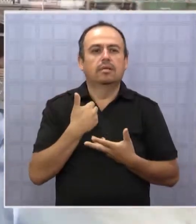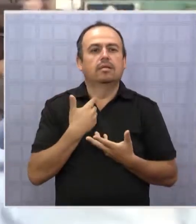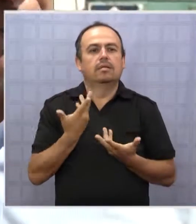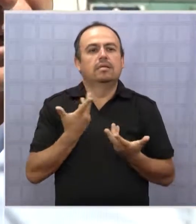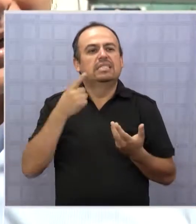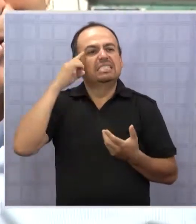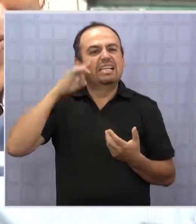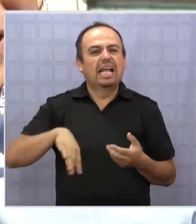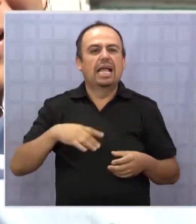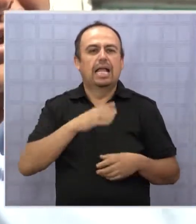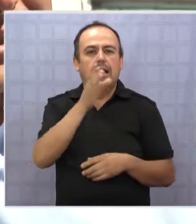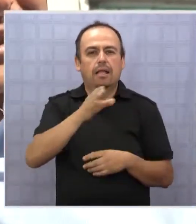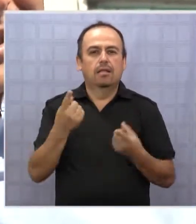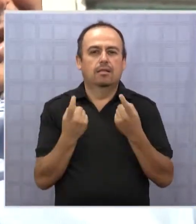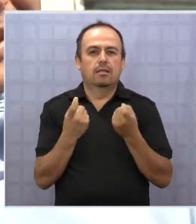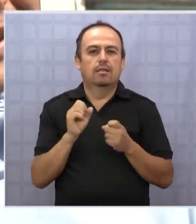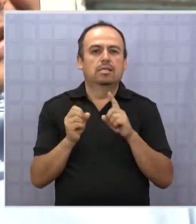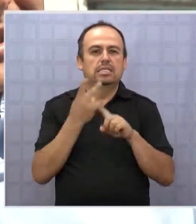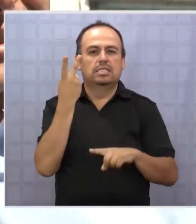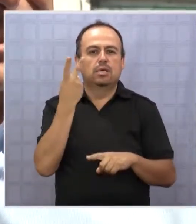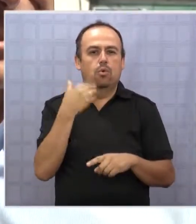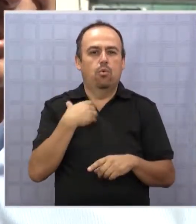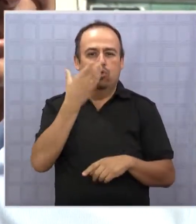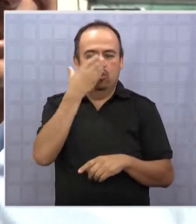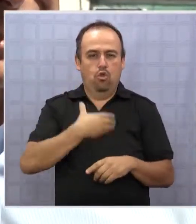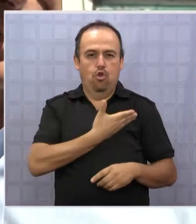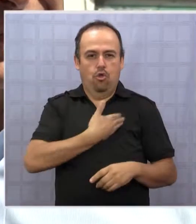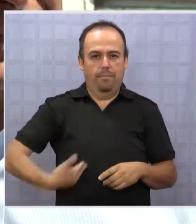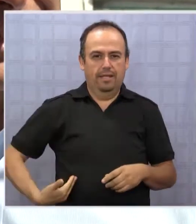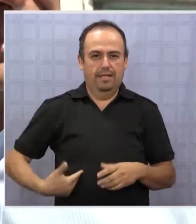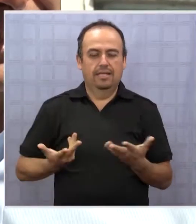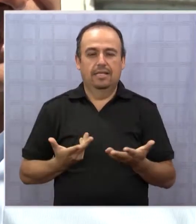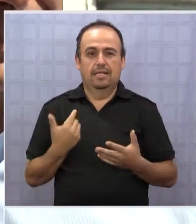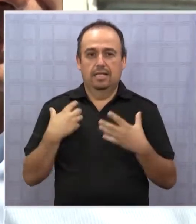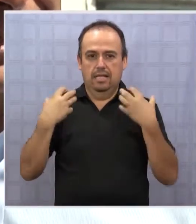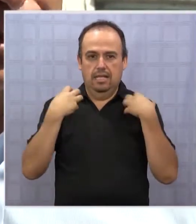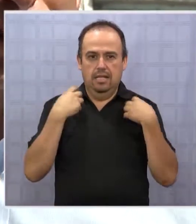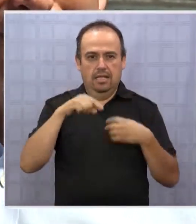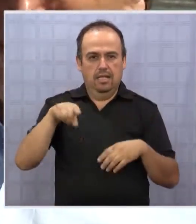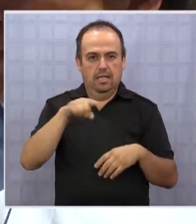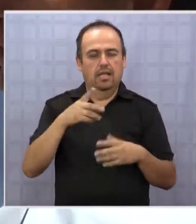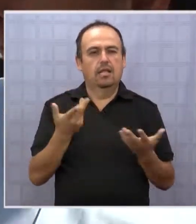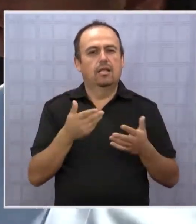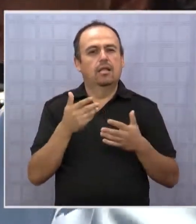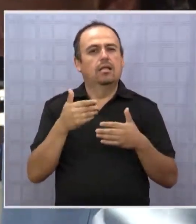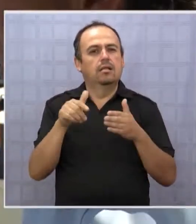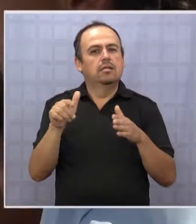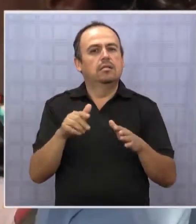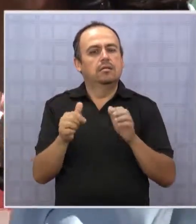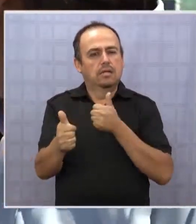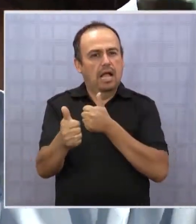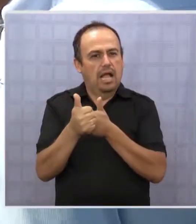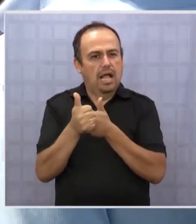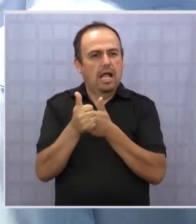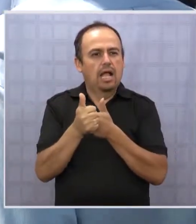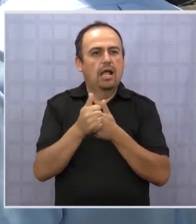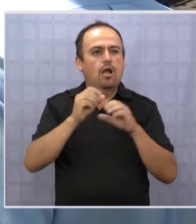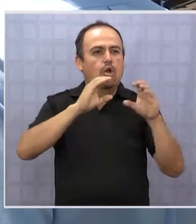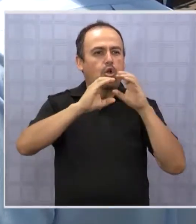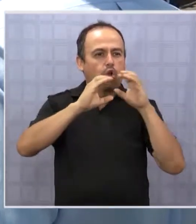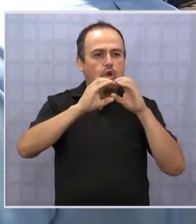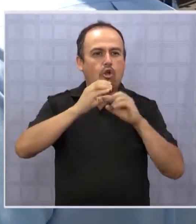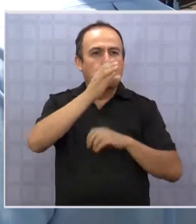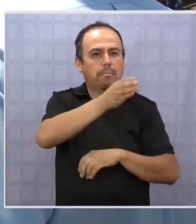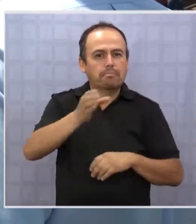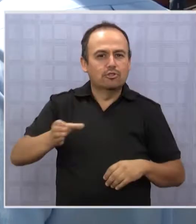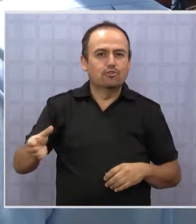para saber lo que la gente espera de un segundo gobierno de la coalición por el cambio. Responsables locales de su campaña destacaron su acercamiento y